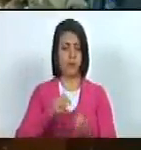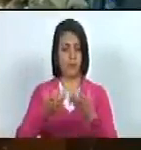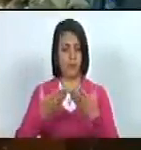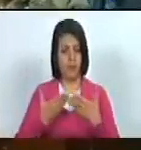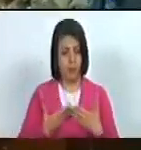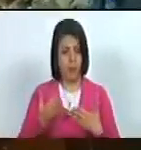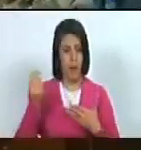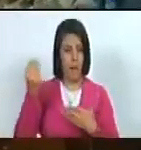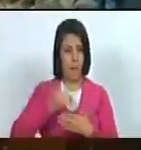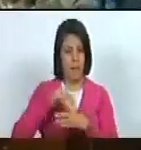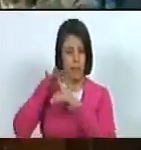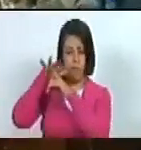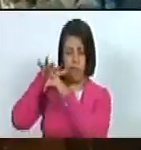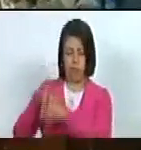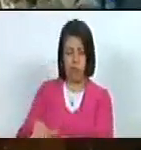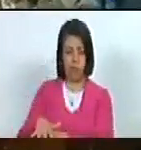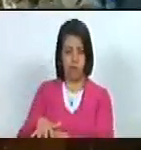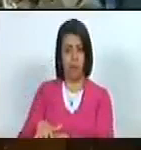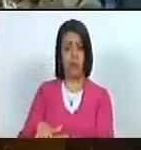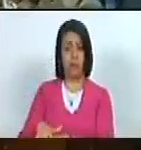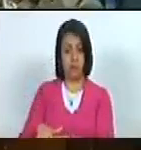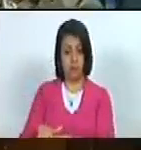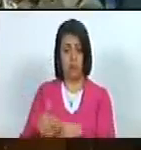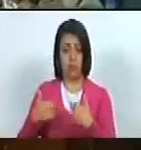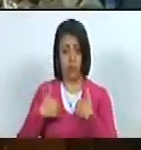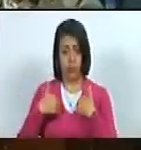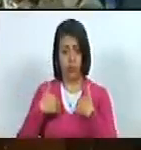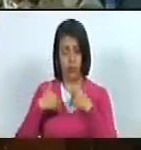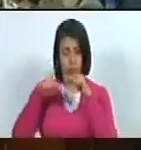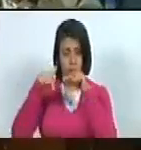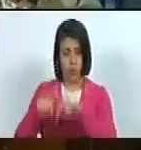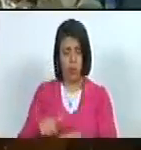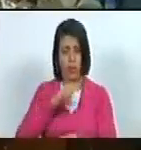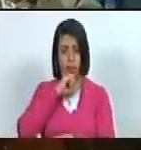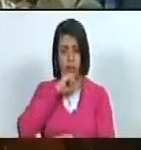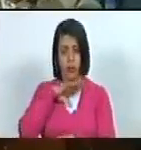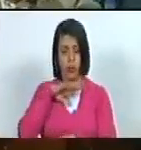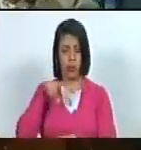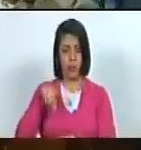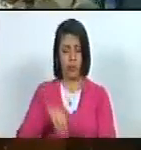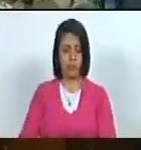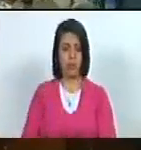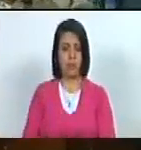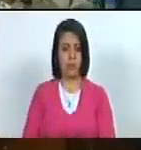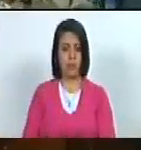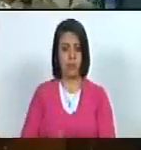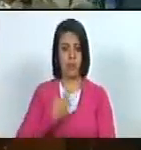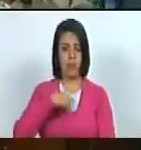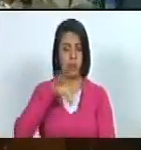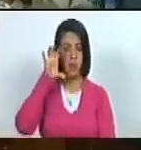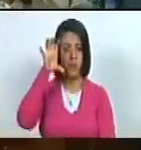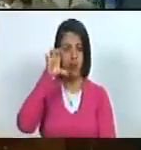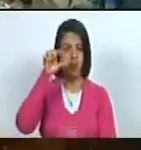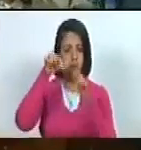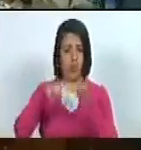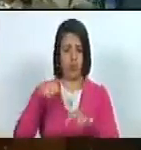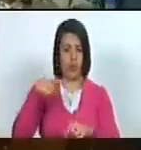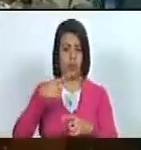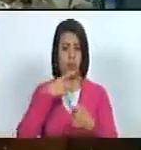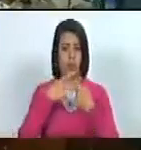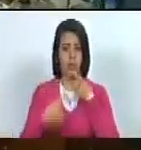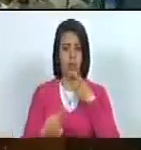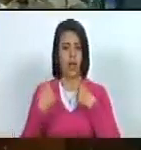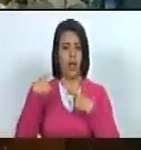el mayor asedio que hayamos recibido en la historia de nuestro país hoy tenemos que